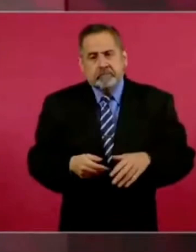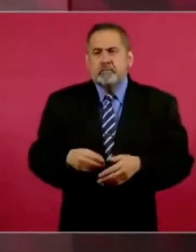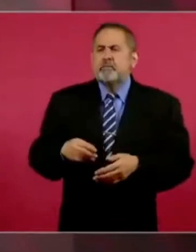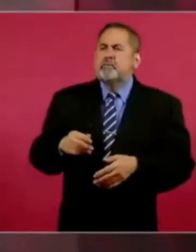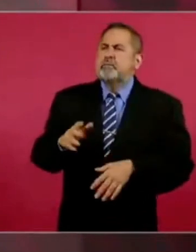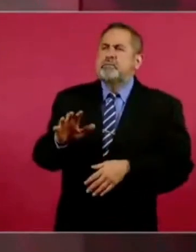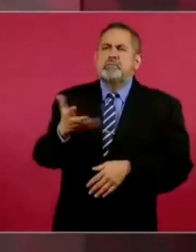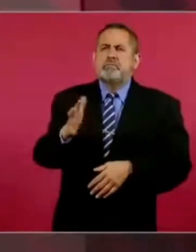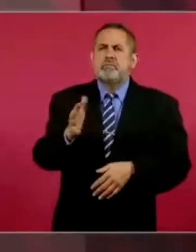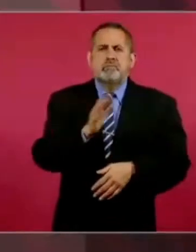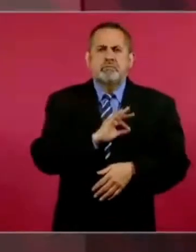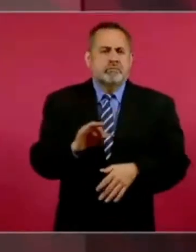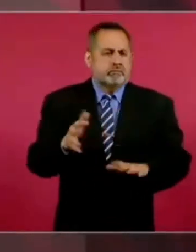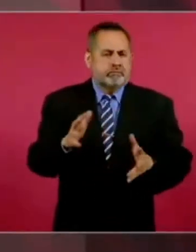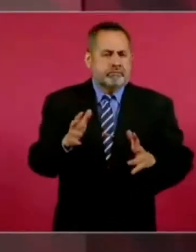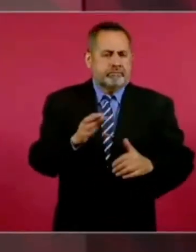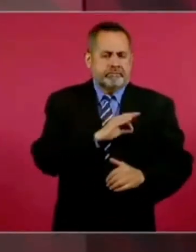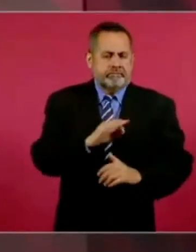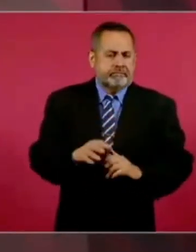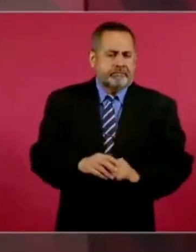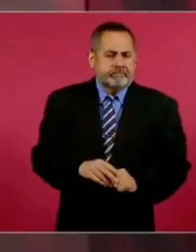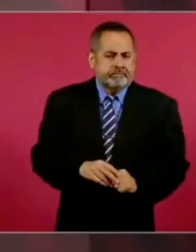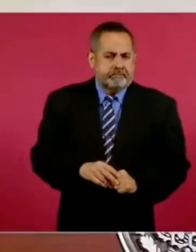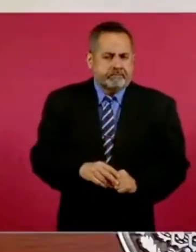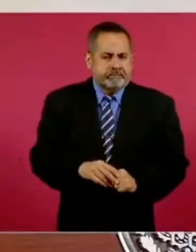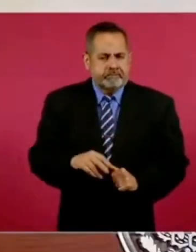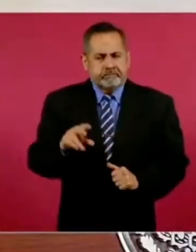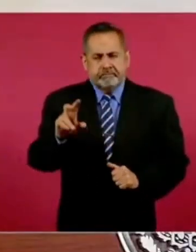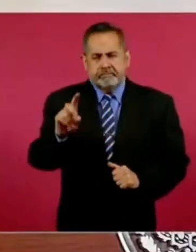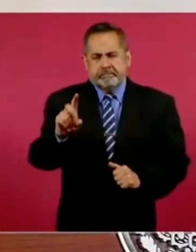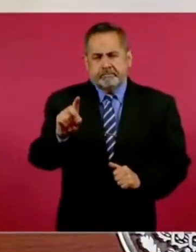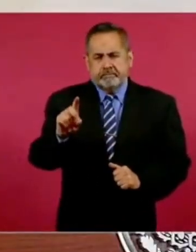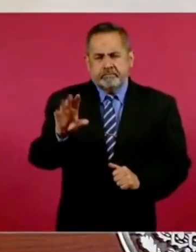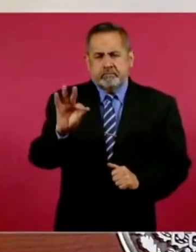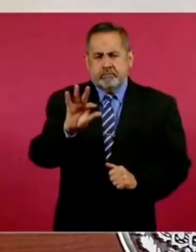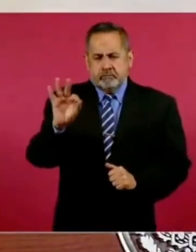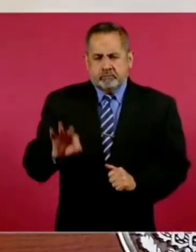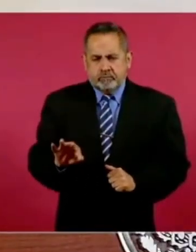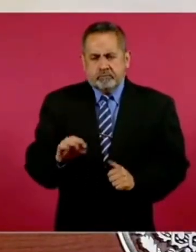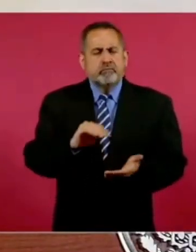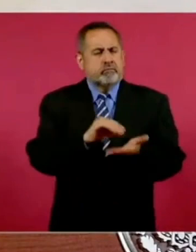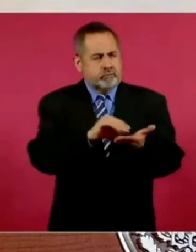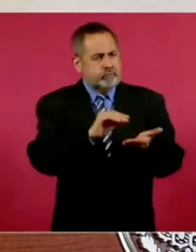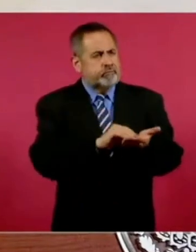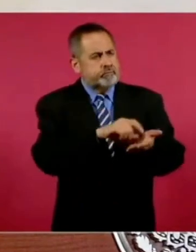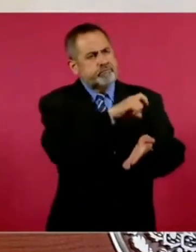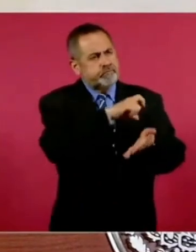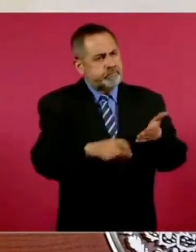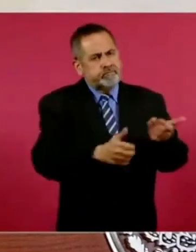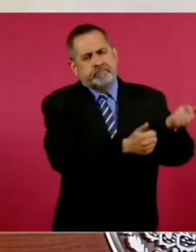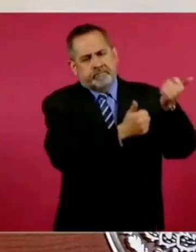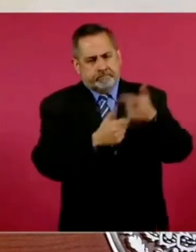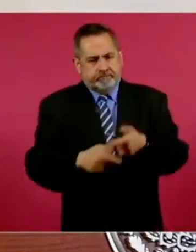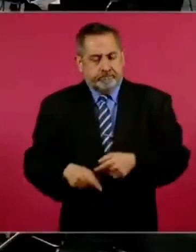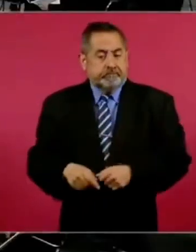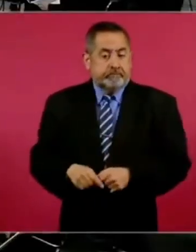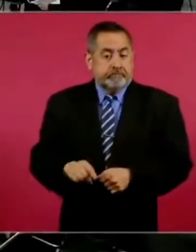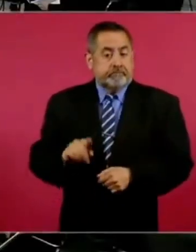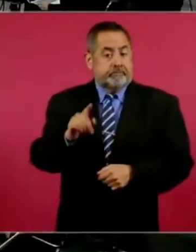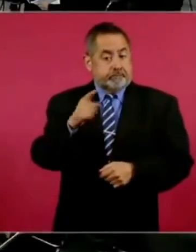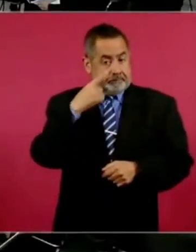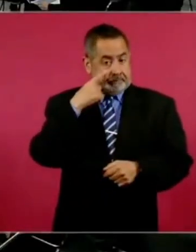el 30, 40 por ciento todavía. Cuando entre